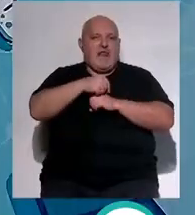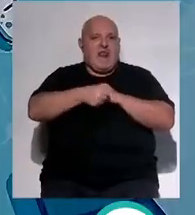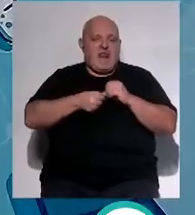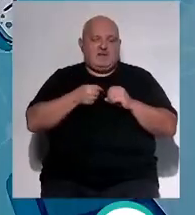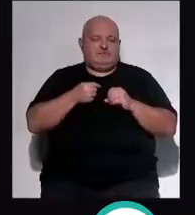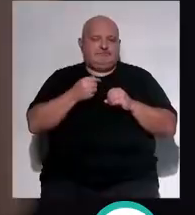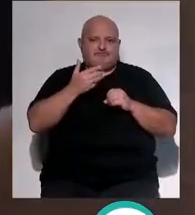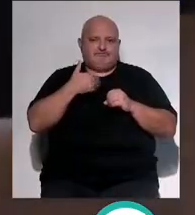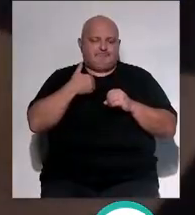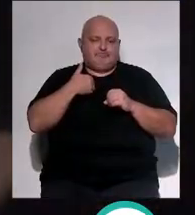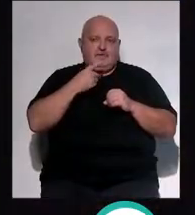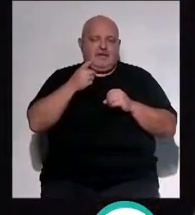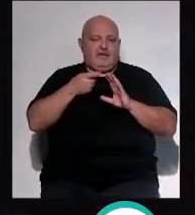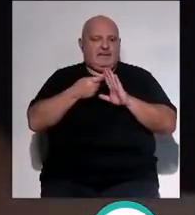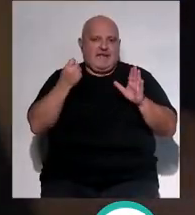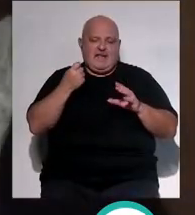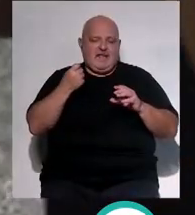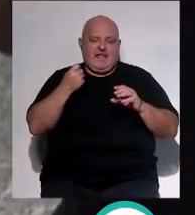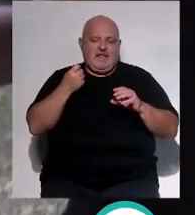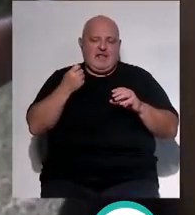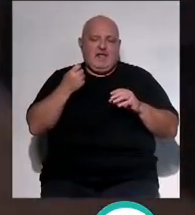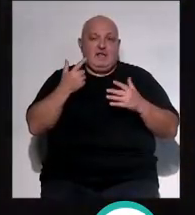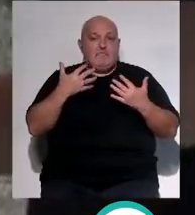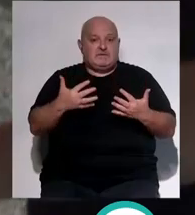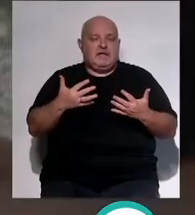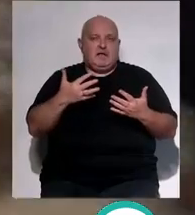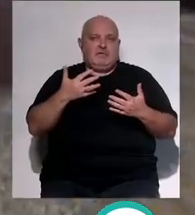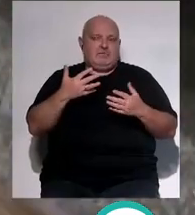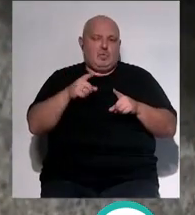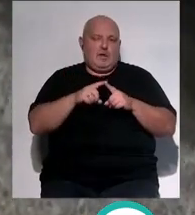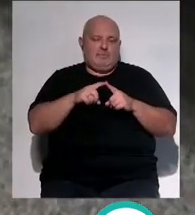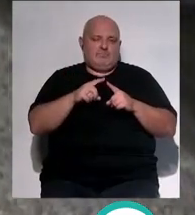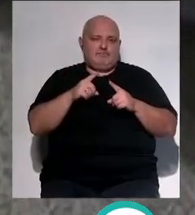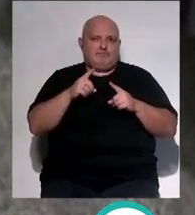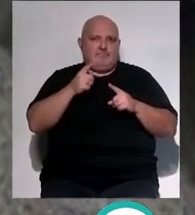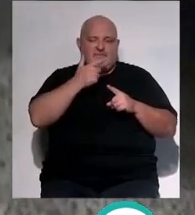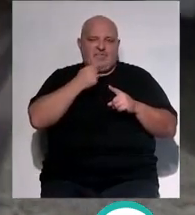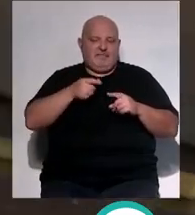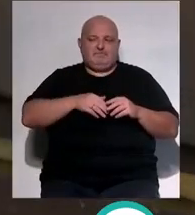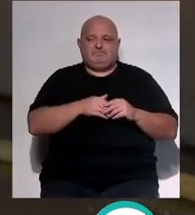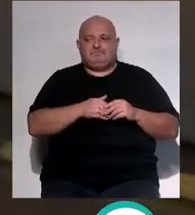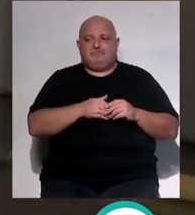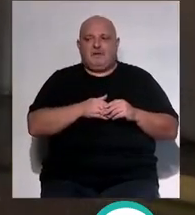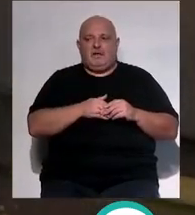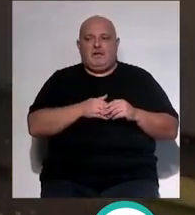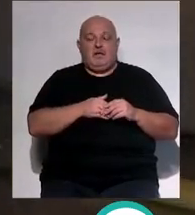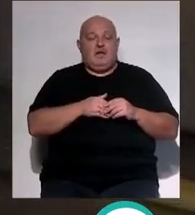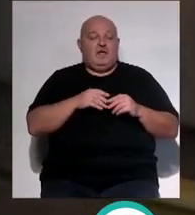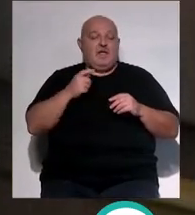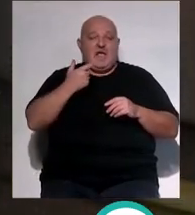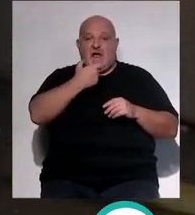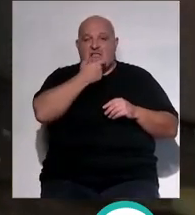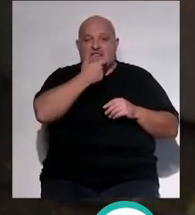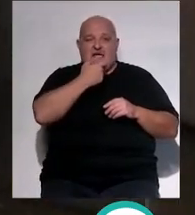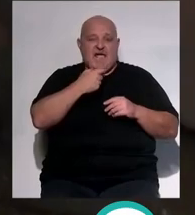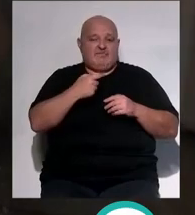descartaría el cereal pero bueno si es verdad que si llevas prisa pues puede ser un un comodín fácil y acerca de las galletas que